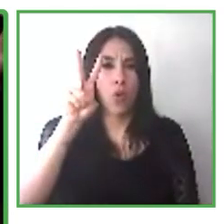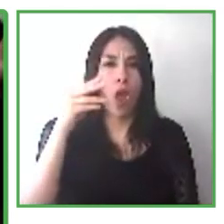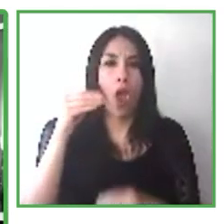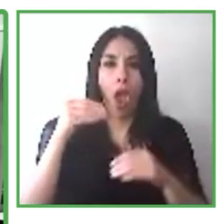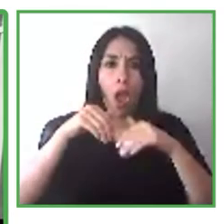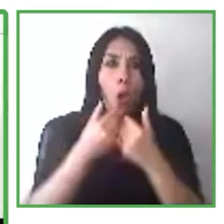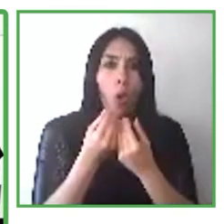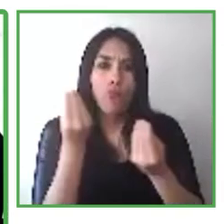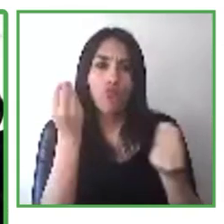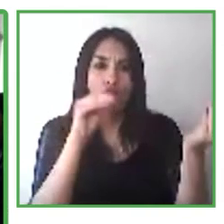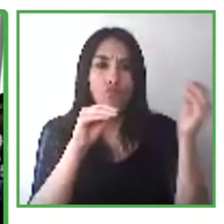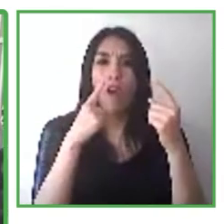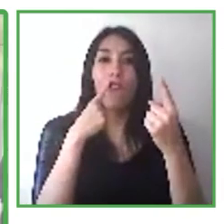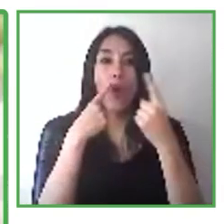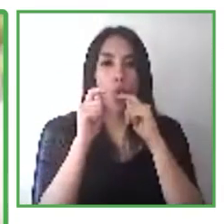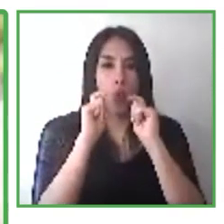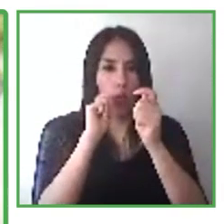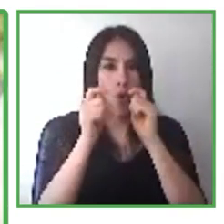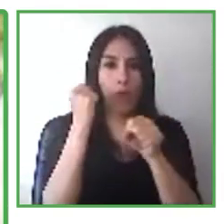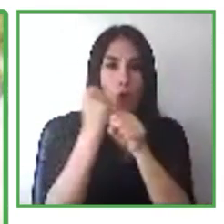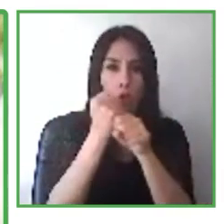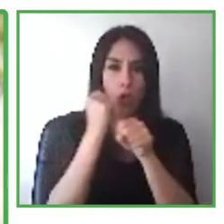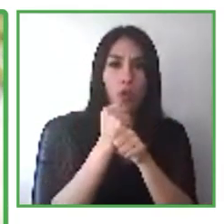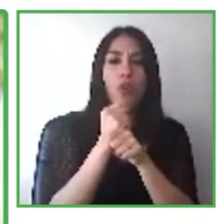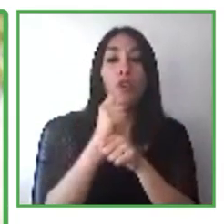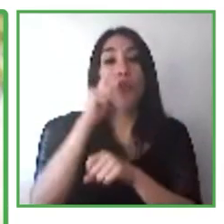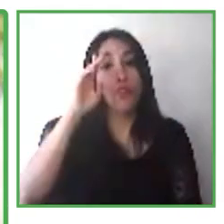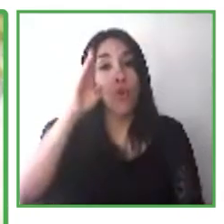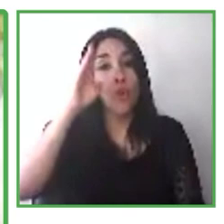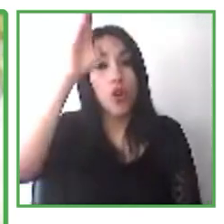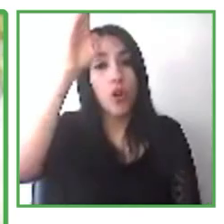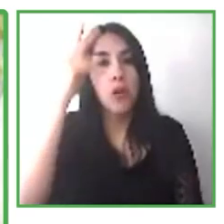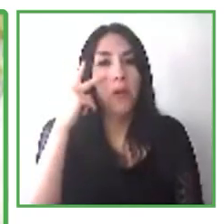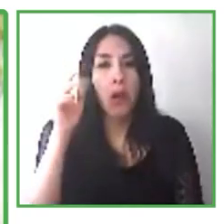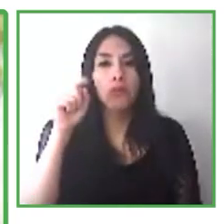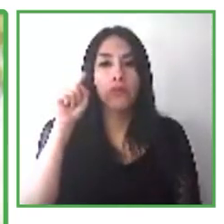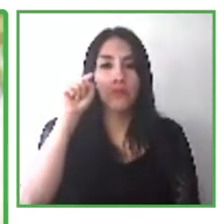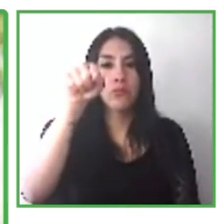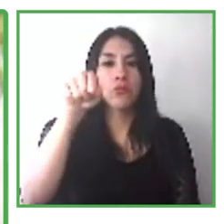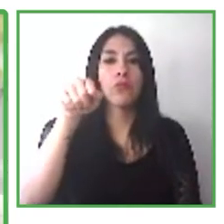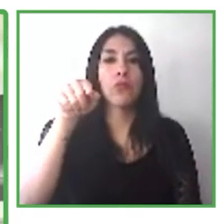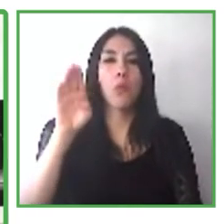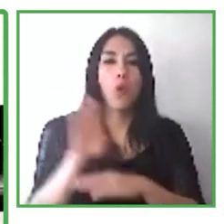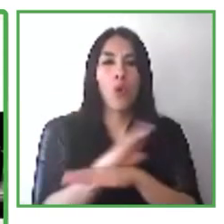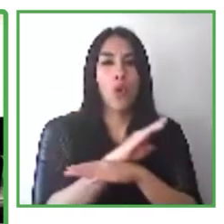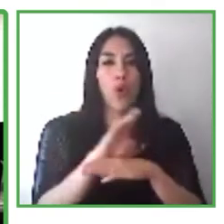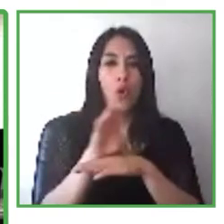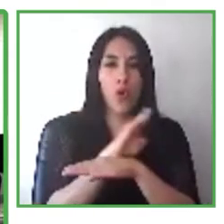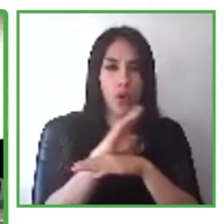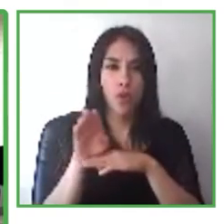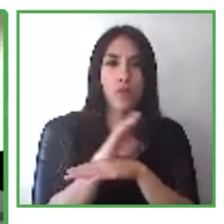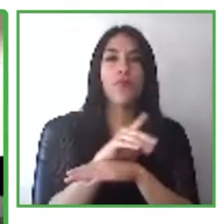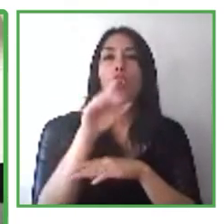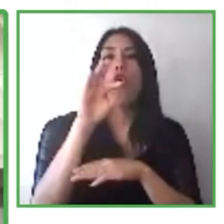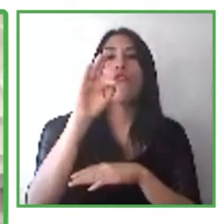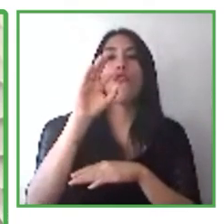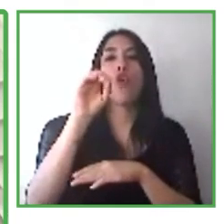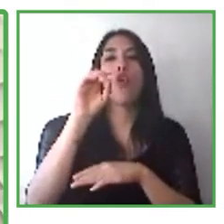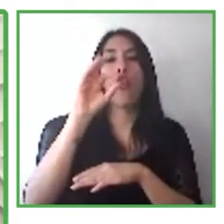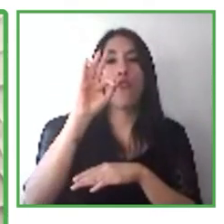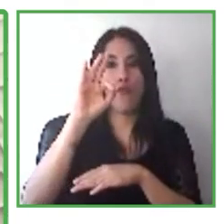visita a la empresa Folder fue en el año 2016. Me gustó el trabajo